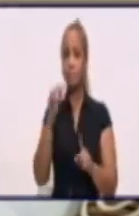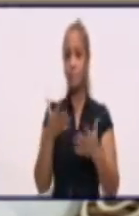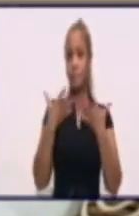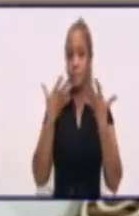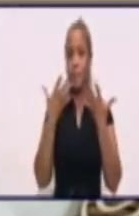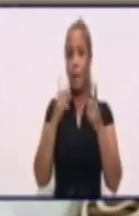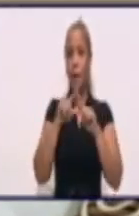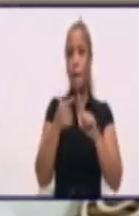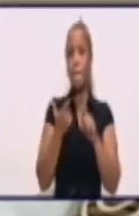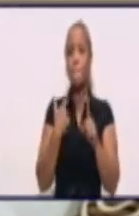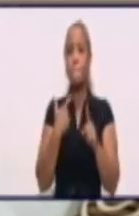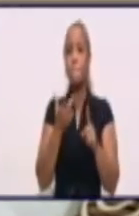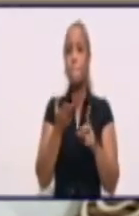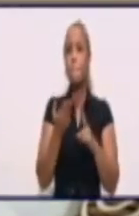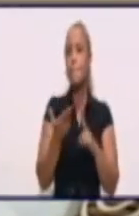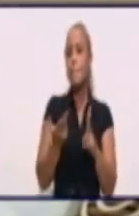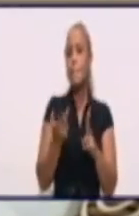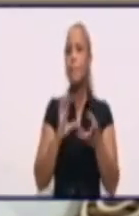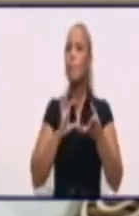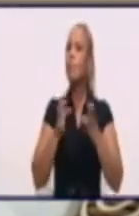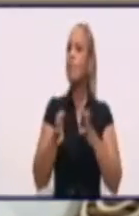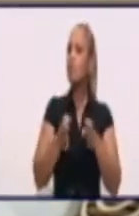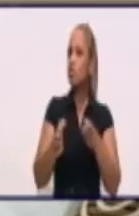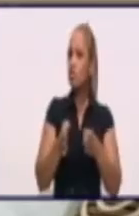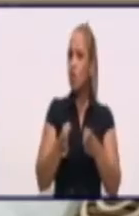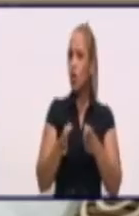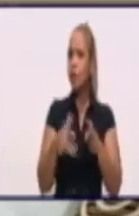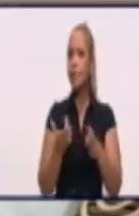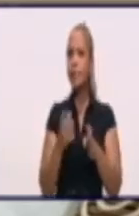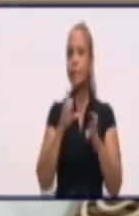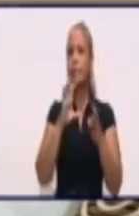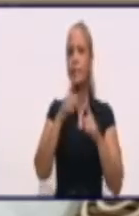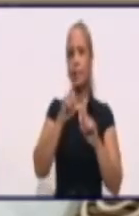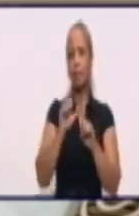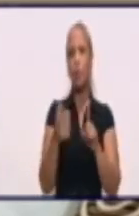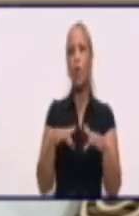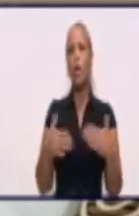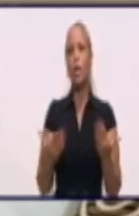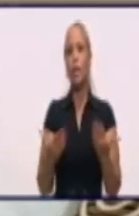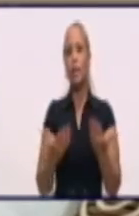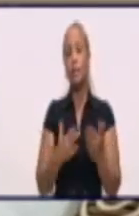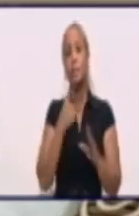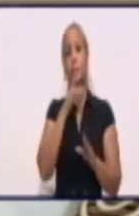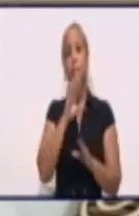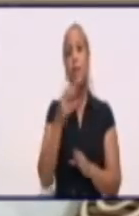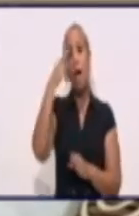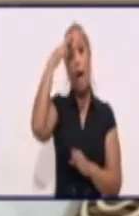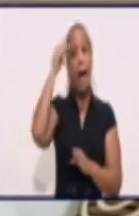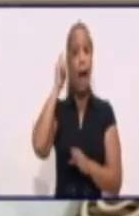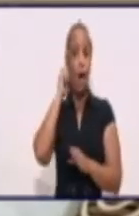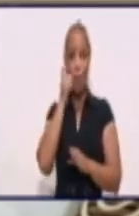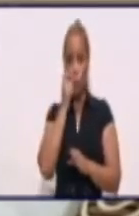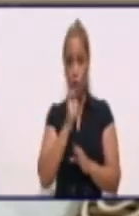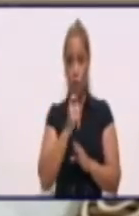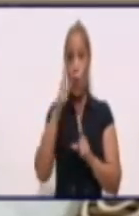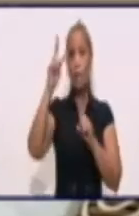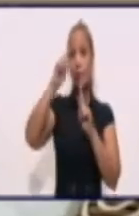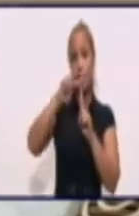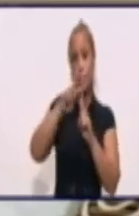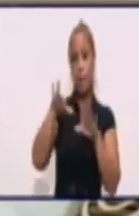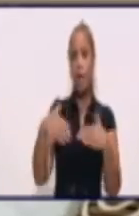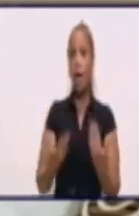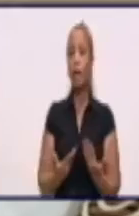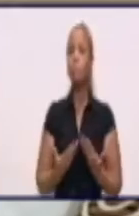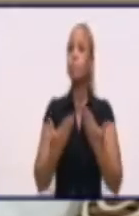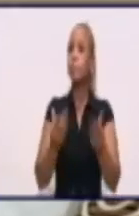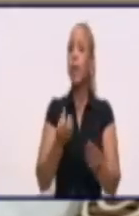es el género, es la función de este tipo de espacios. Digamos, Abuelos en TV va a complacer con musicales que